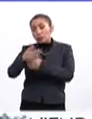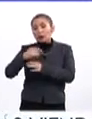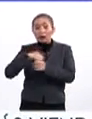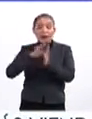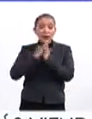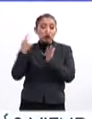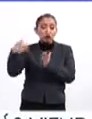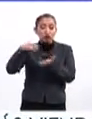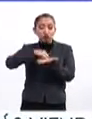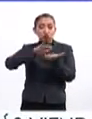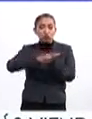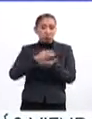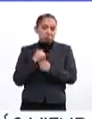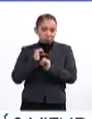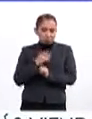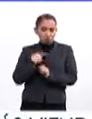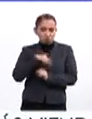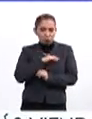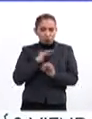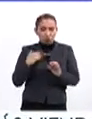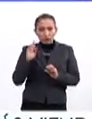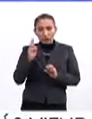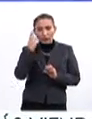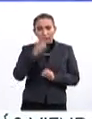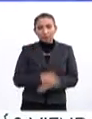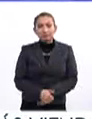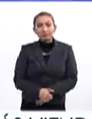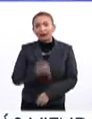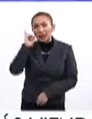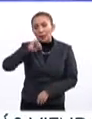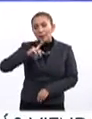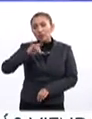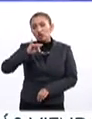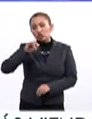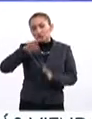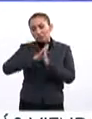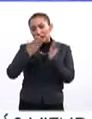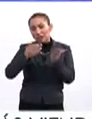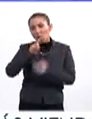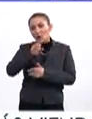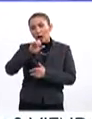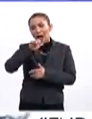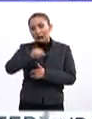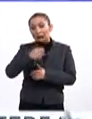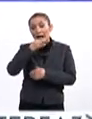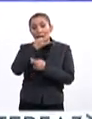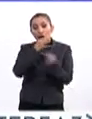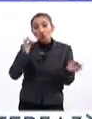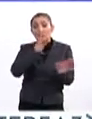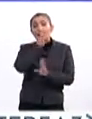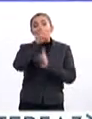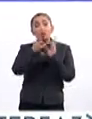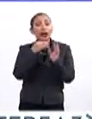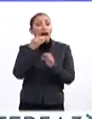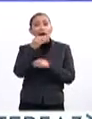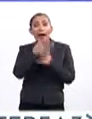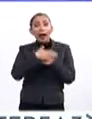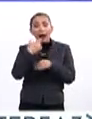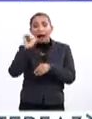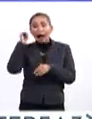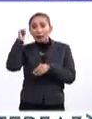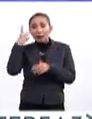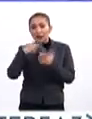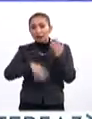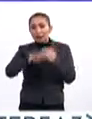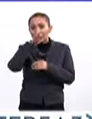publicación del libro por parte de nuestra casa editorial. El jefe de producción editorial de la UAS anunció que los resultados se darán a conocer en